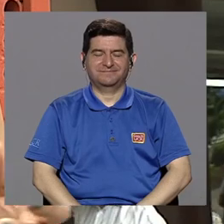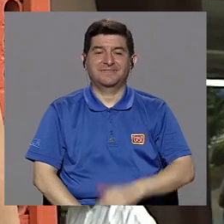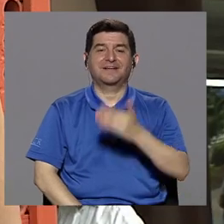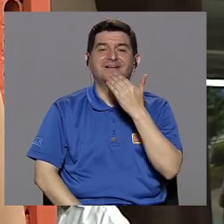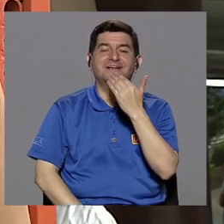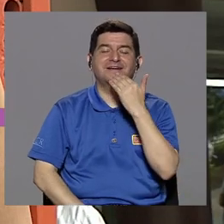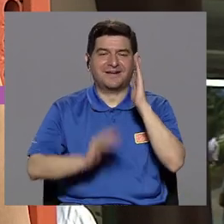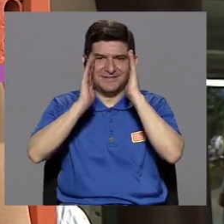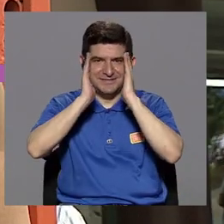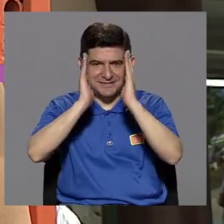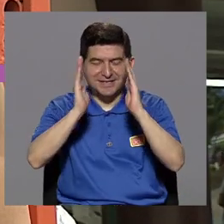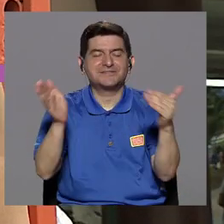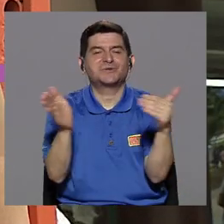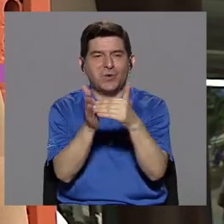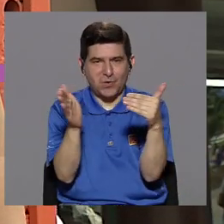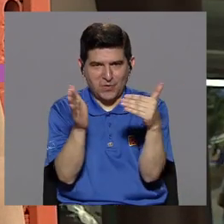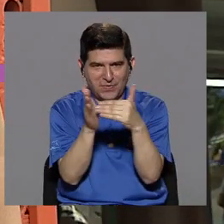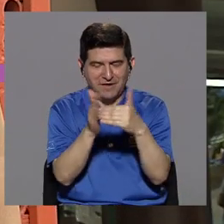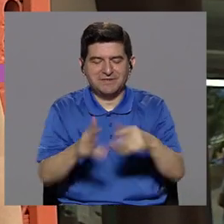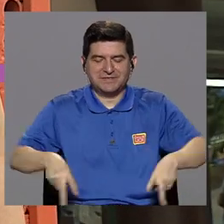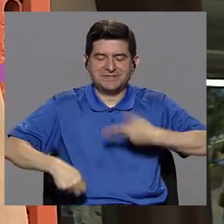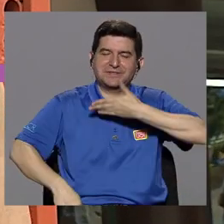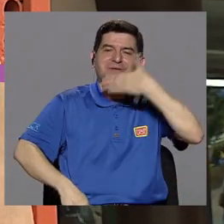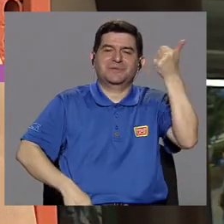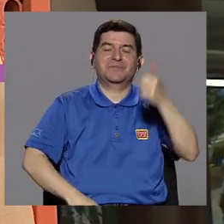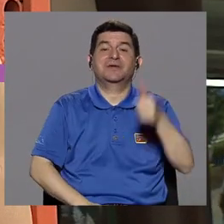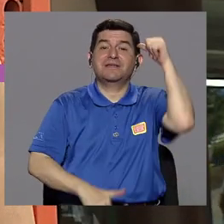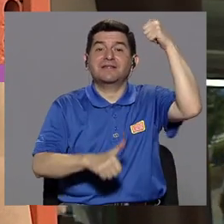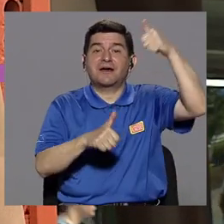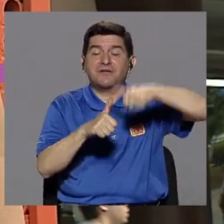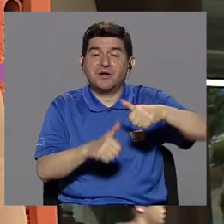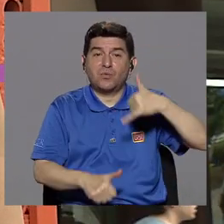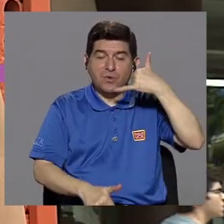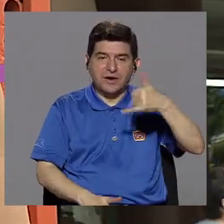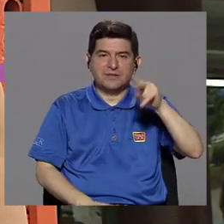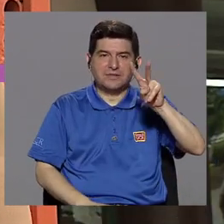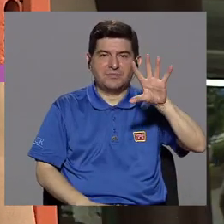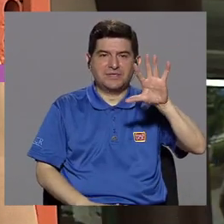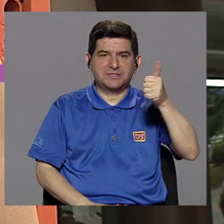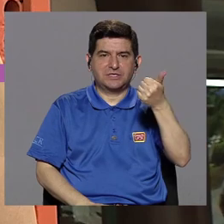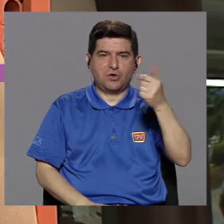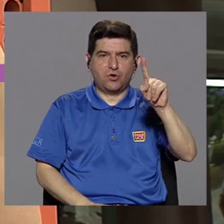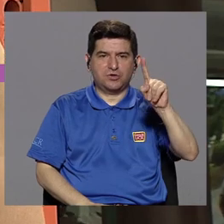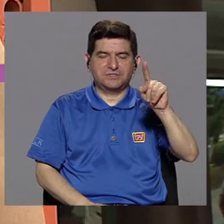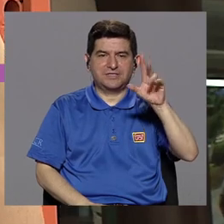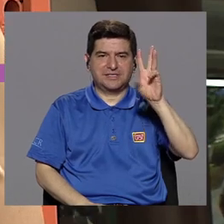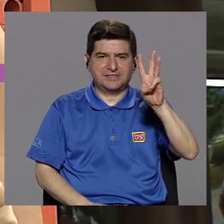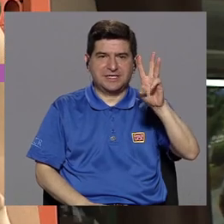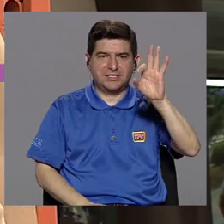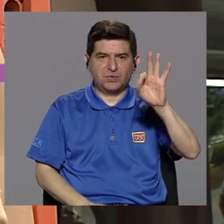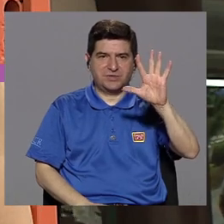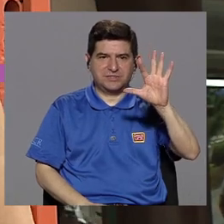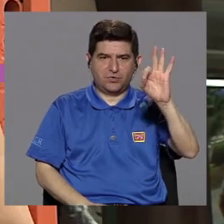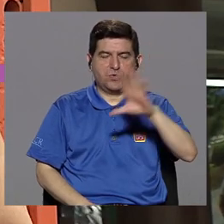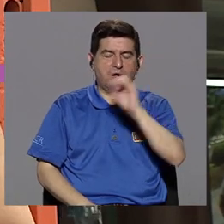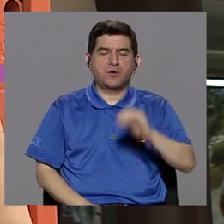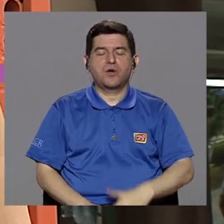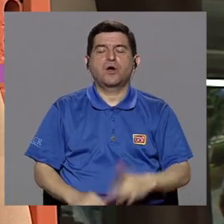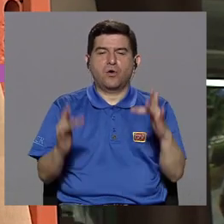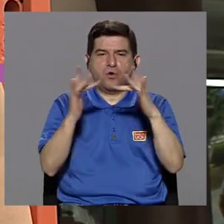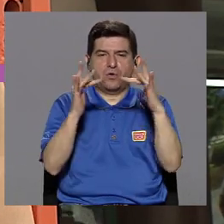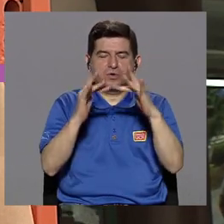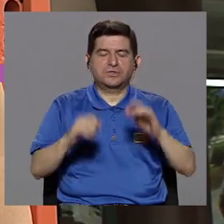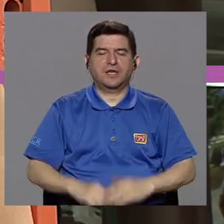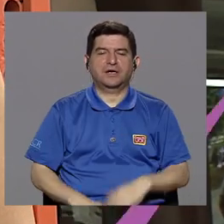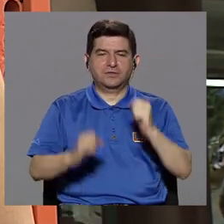Gracias por su sintonía una vez más en Vivir Mejor. Recuerde llamarnos al 2511-6959 o escribirnos